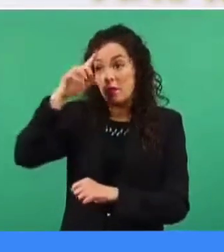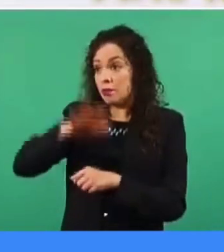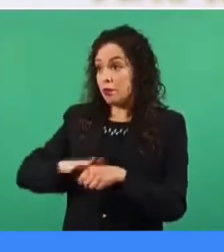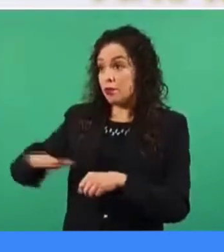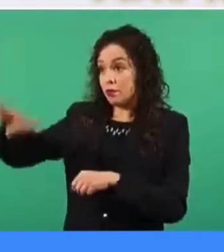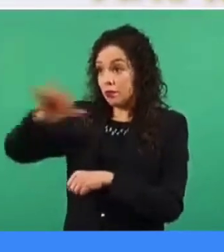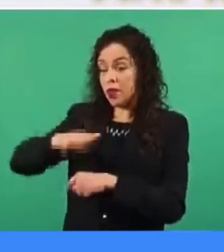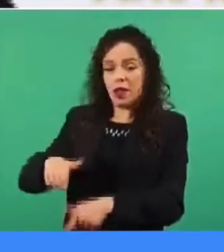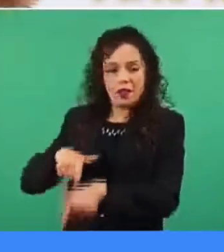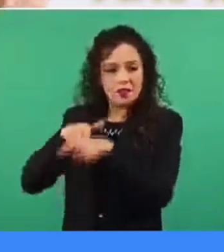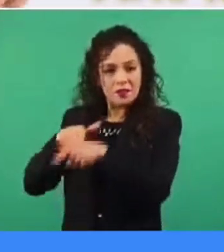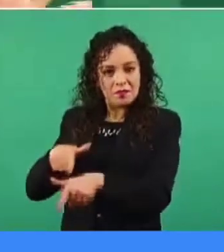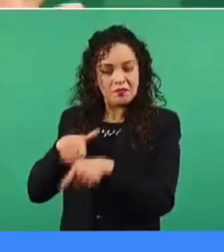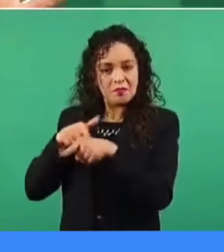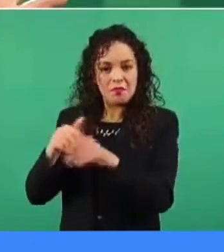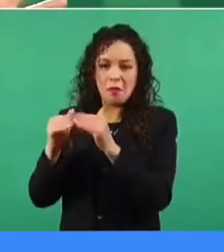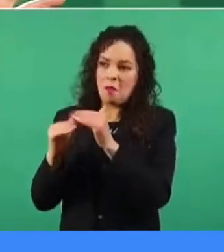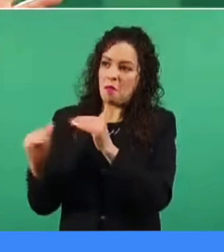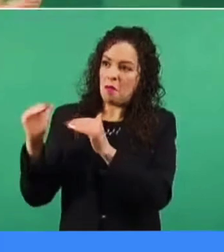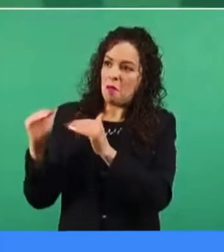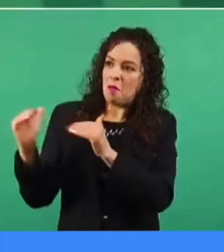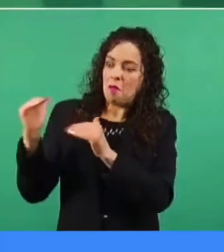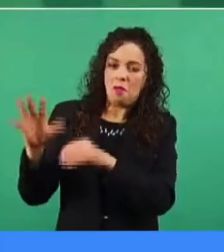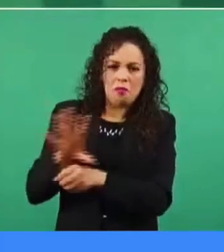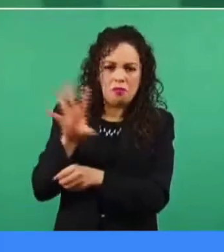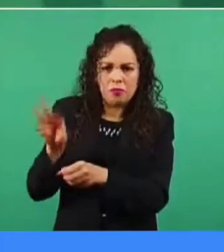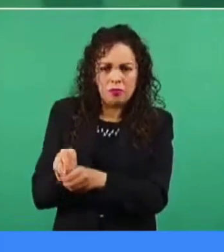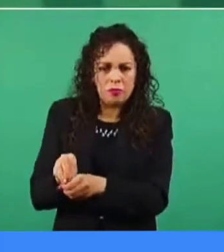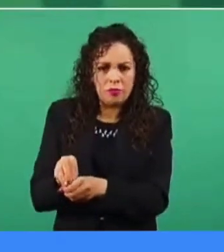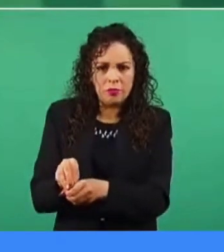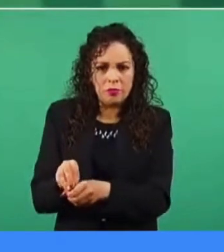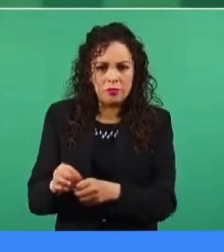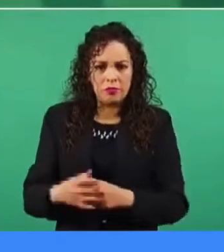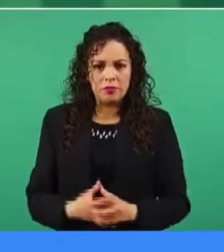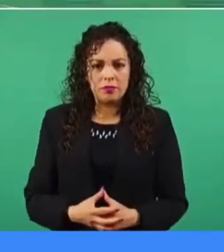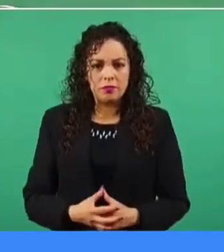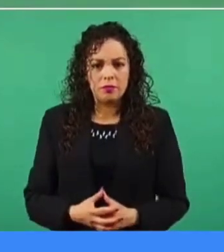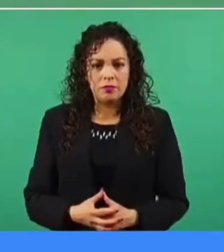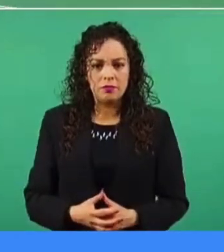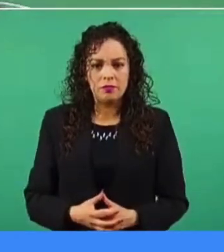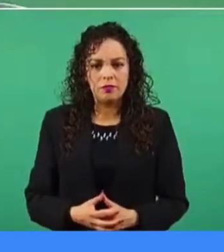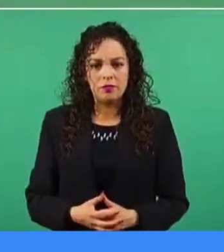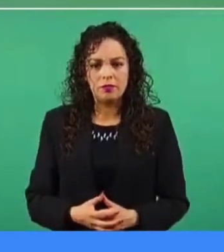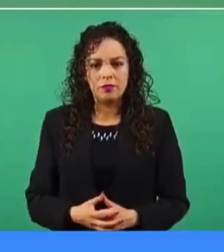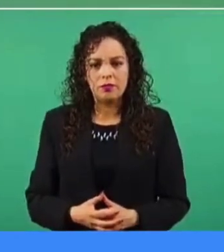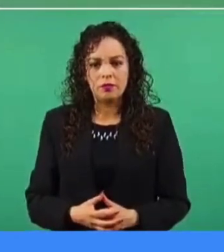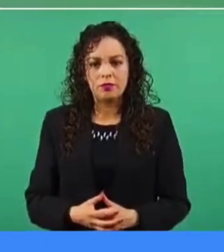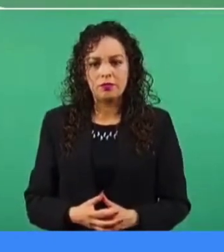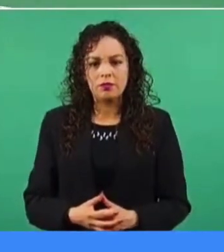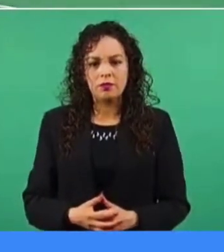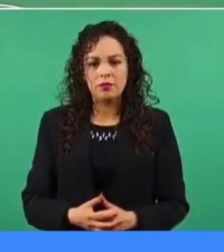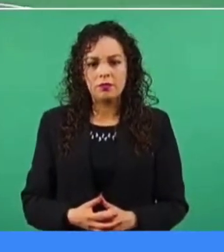burocráticos, en todo, con duplicidades.